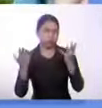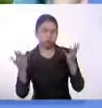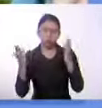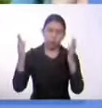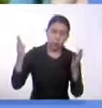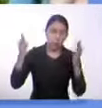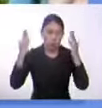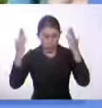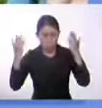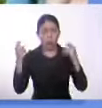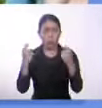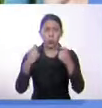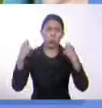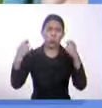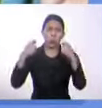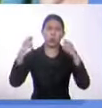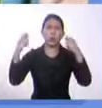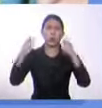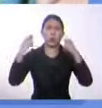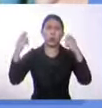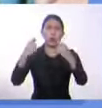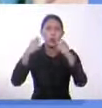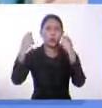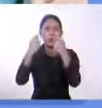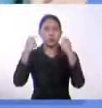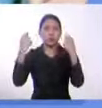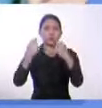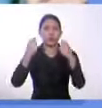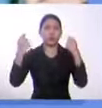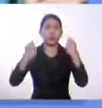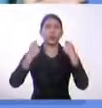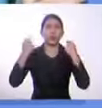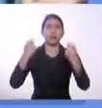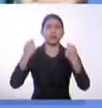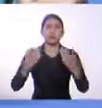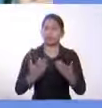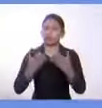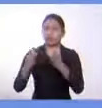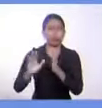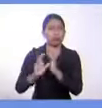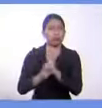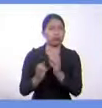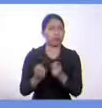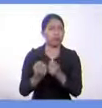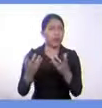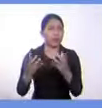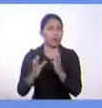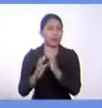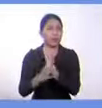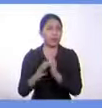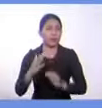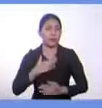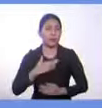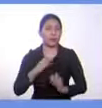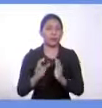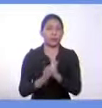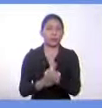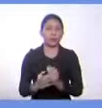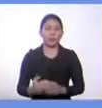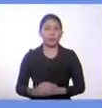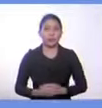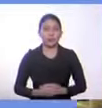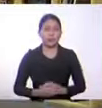celebración que se hace para abonar a esta cultura, ¿verdad? A nuestra cultura. Entonces, pero